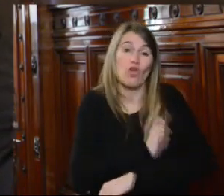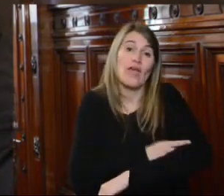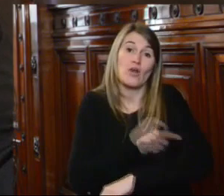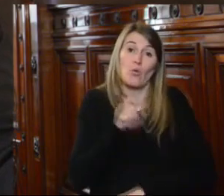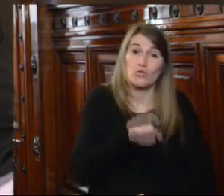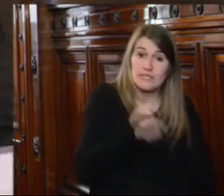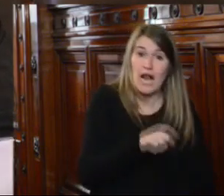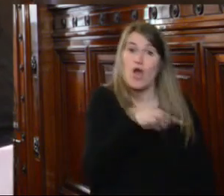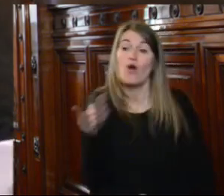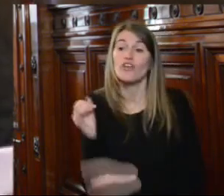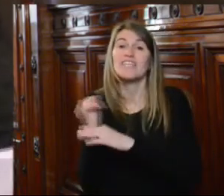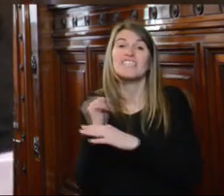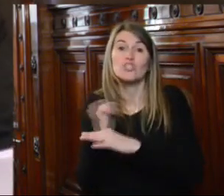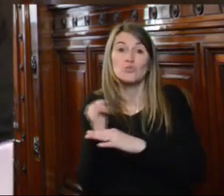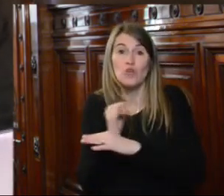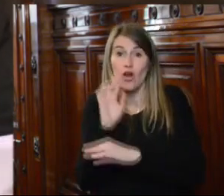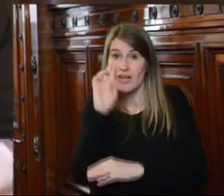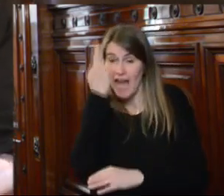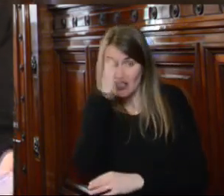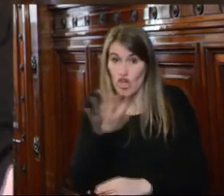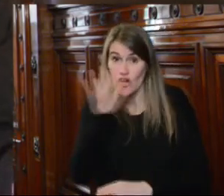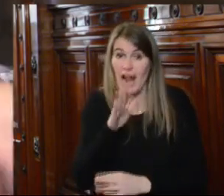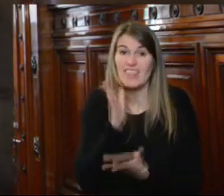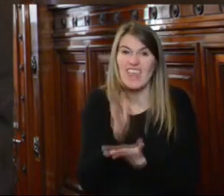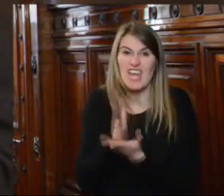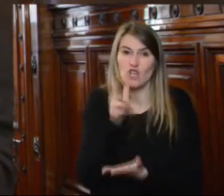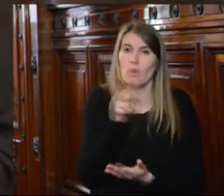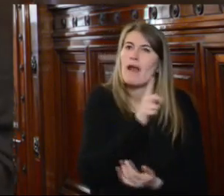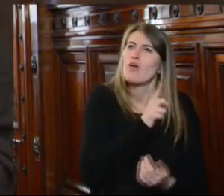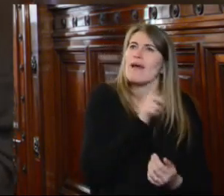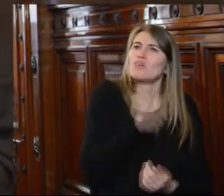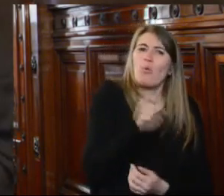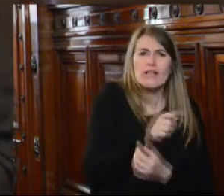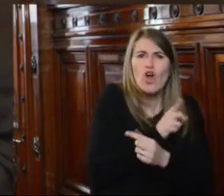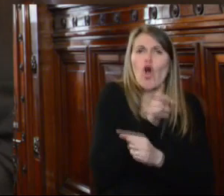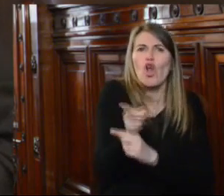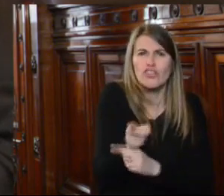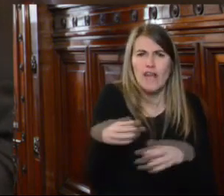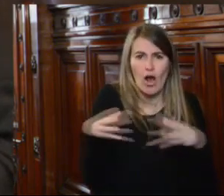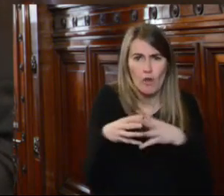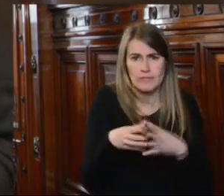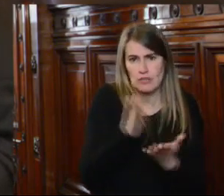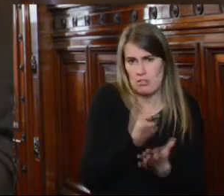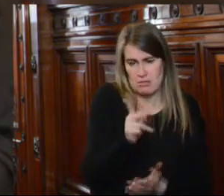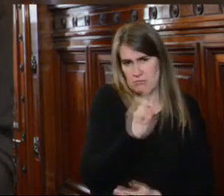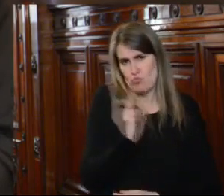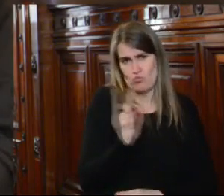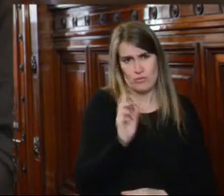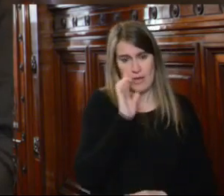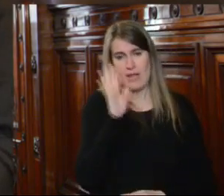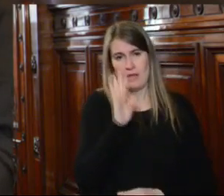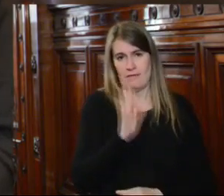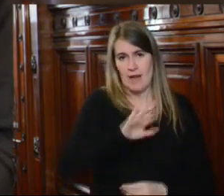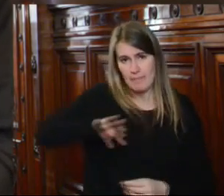y la Institución Nacional de Derechos Humanos la Suprema Corte la Justicia tampoco puede